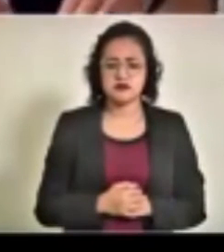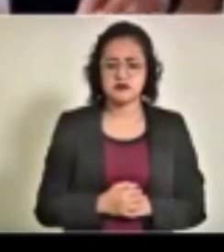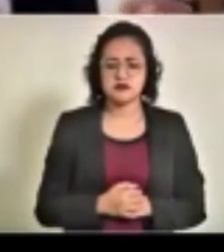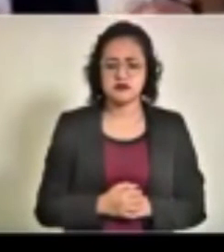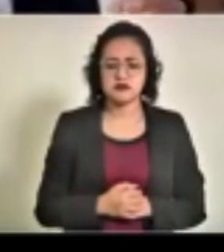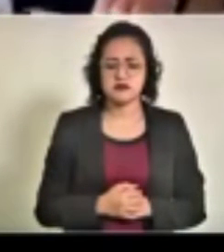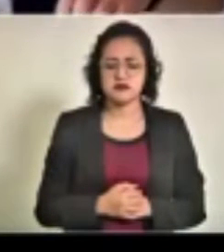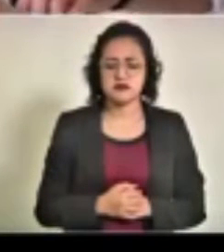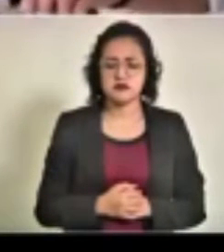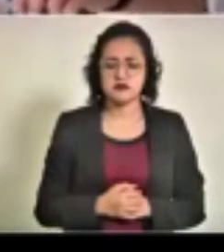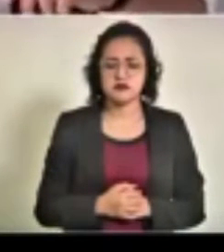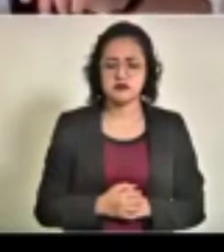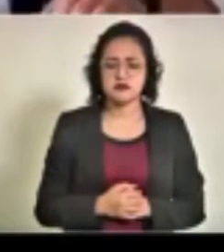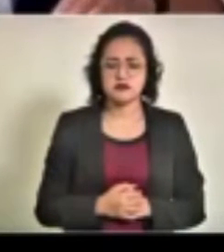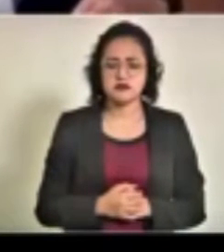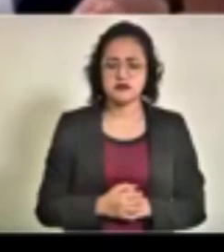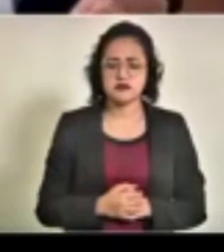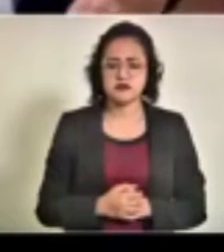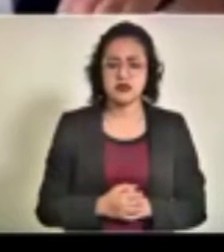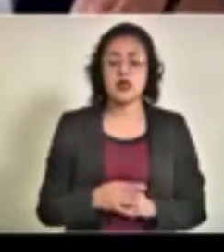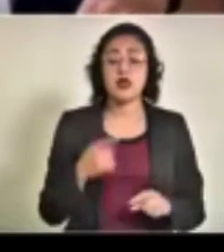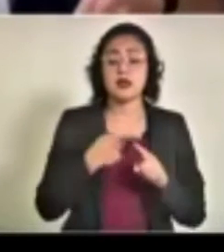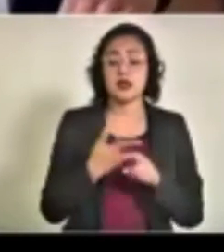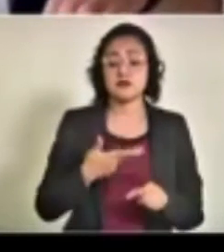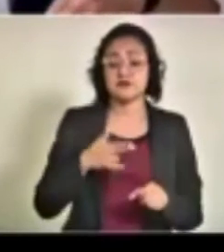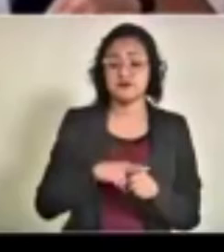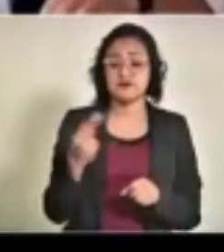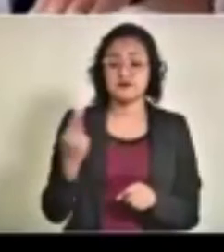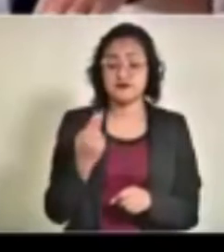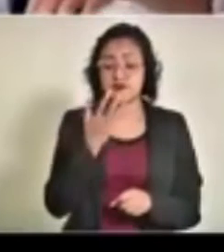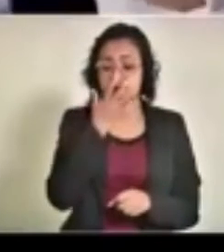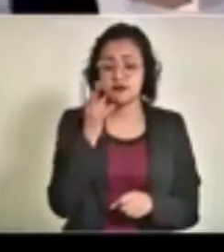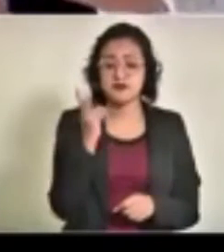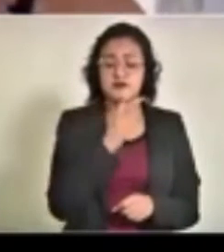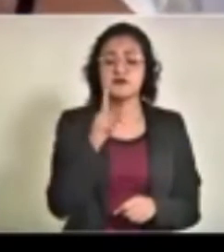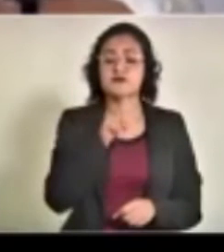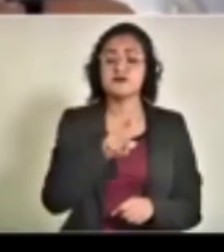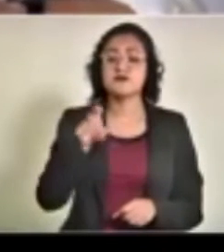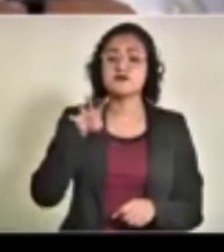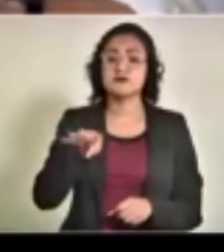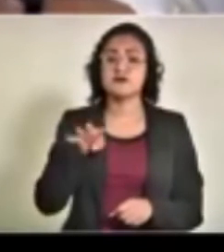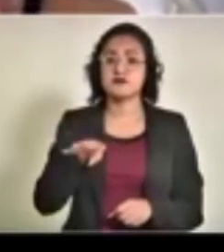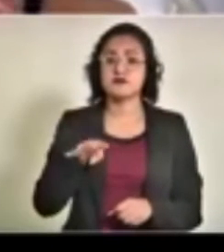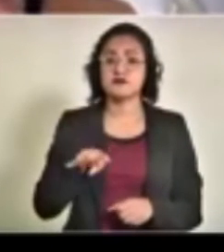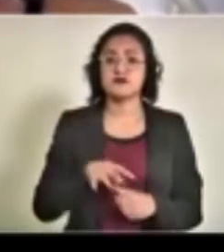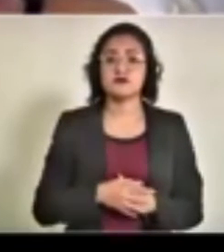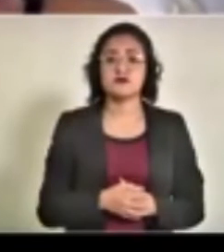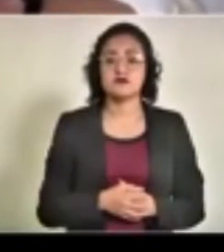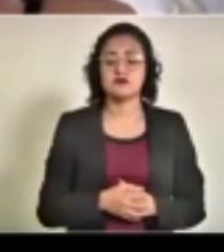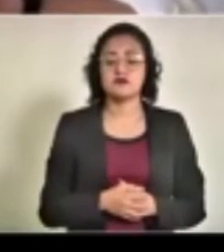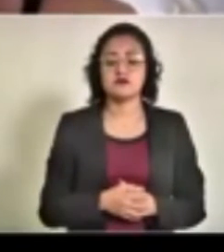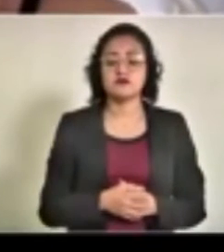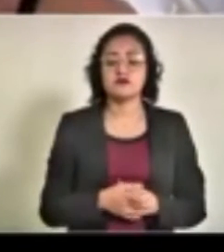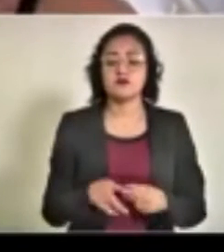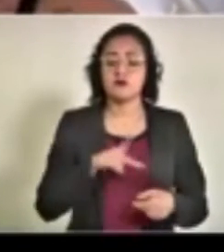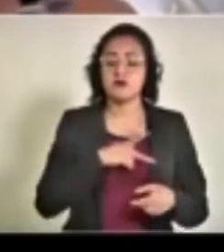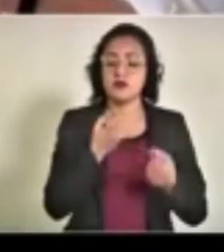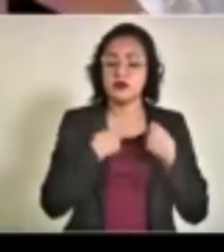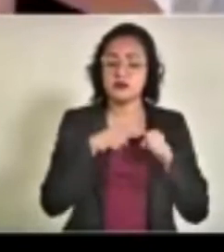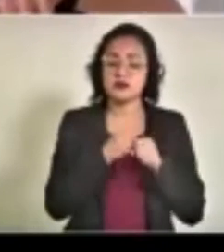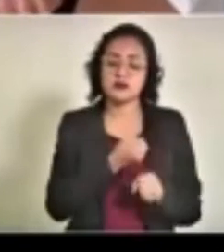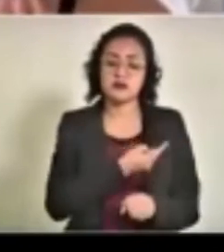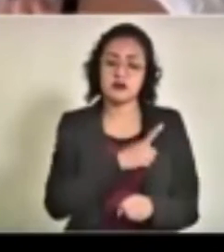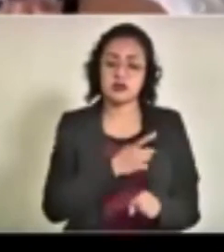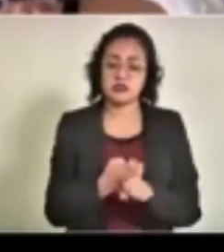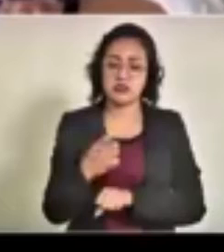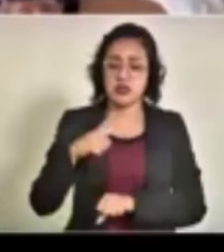hospitalizados que requieren ventilación asistida tenemos 119. En la red hospitalaria de servicios